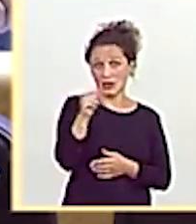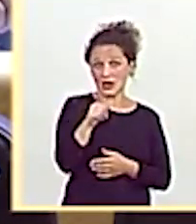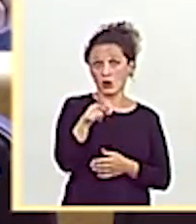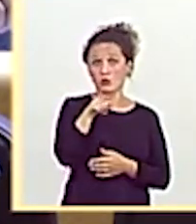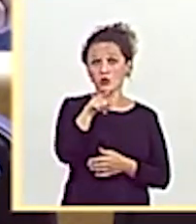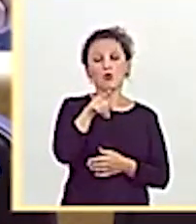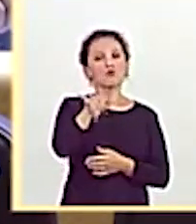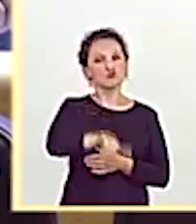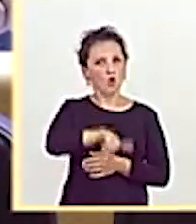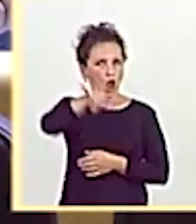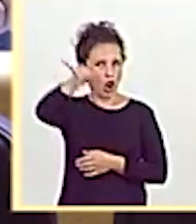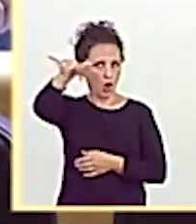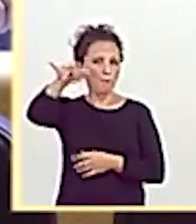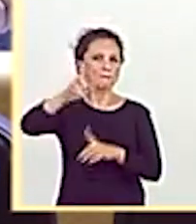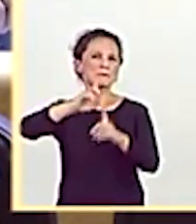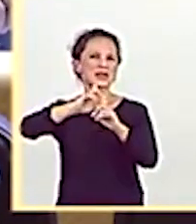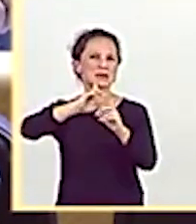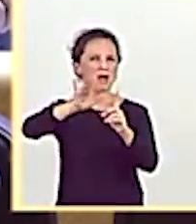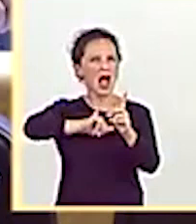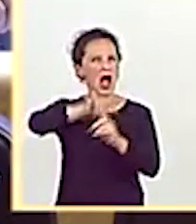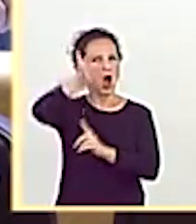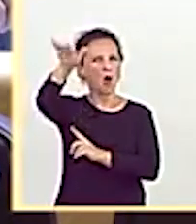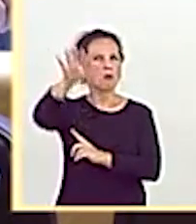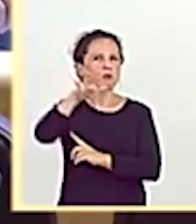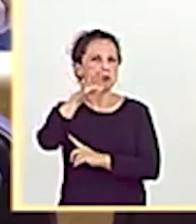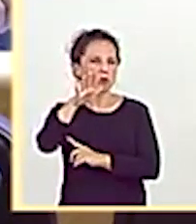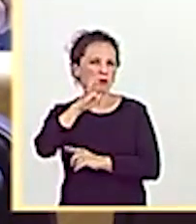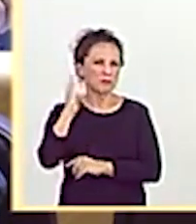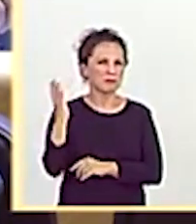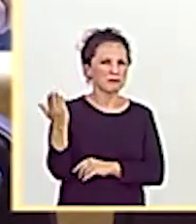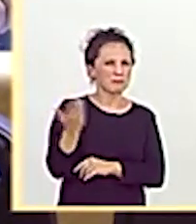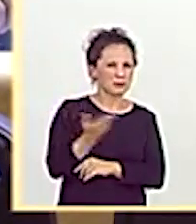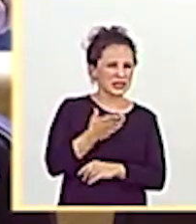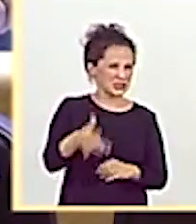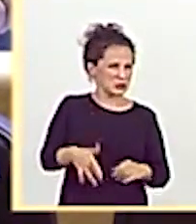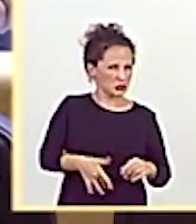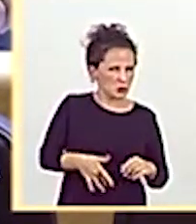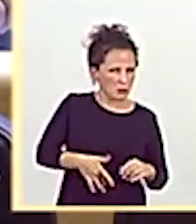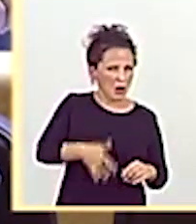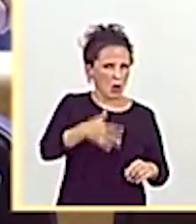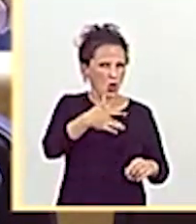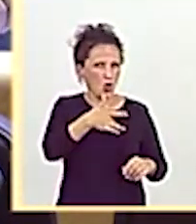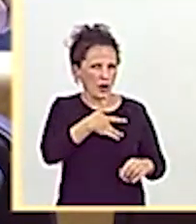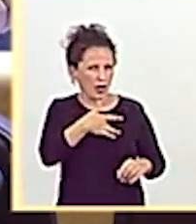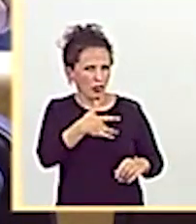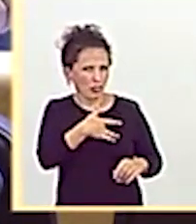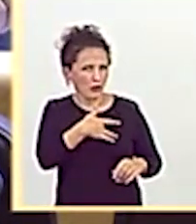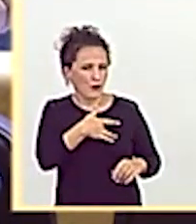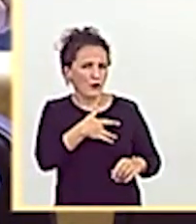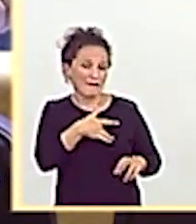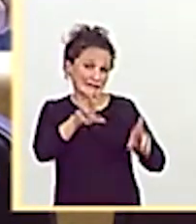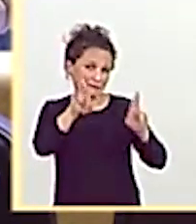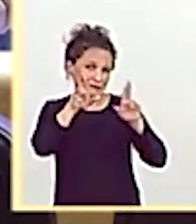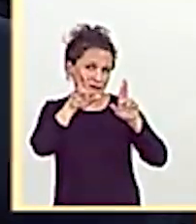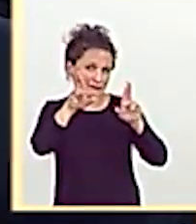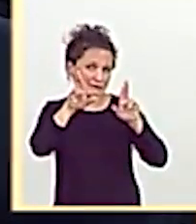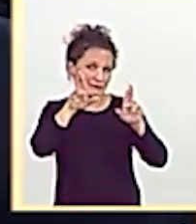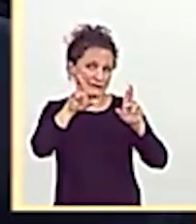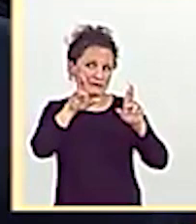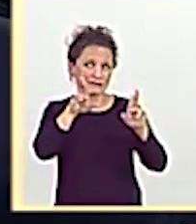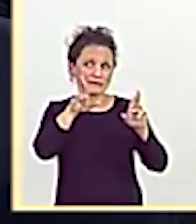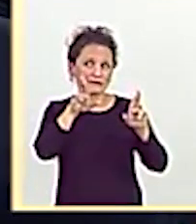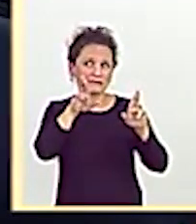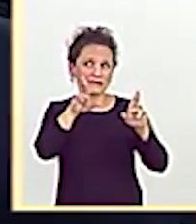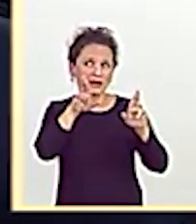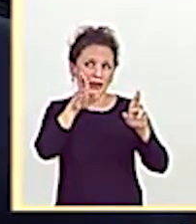usted cogió un vuelo a Bilbao para recuperarse de una afección, en fin, estomacal, de corazón creemos y esperamos que usted tenga una